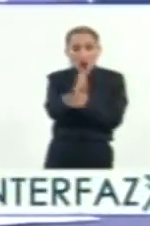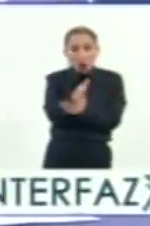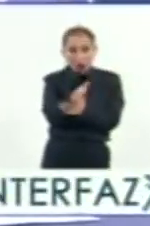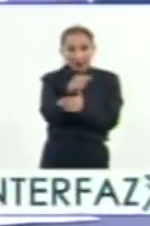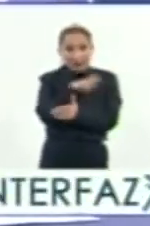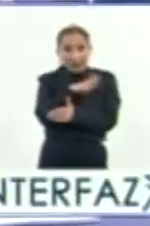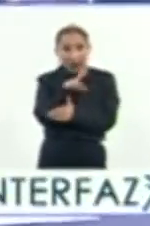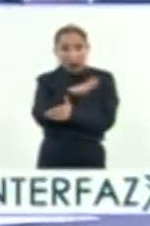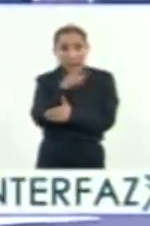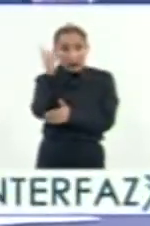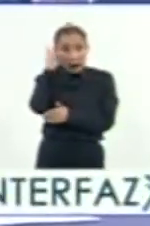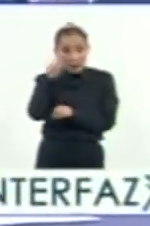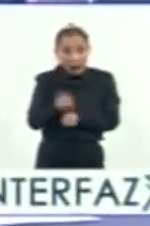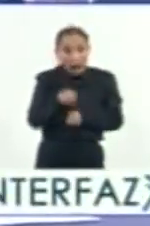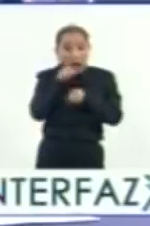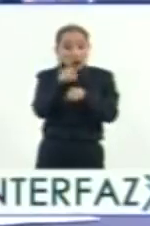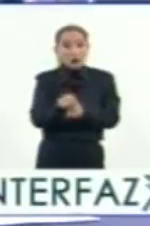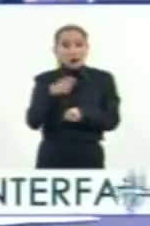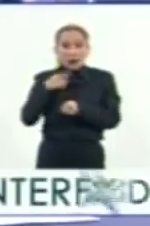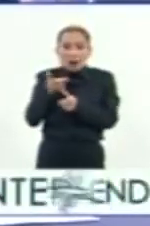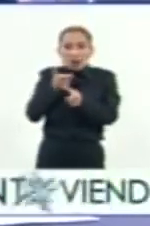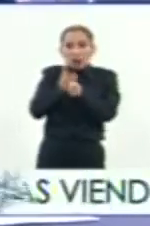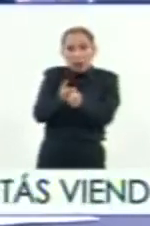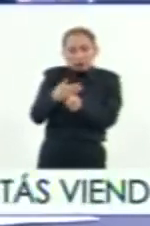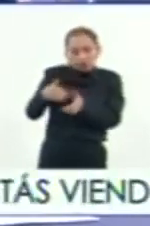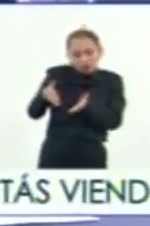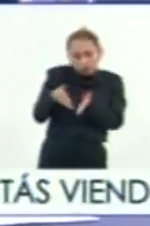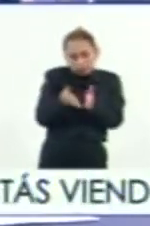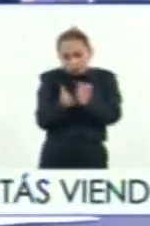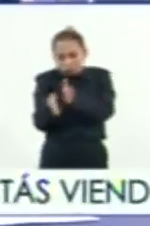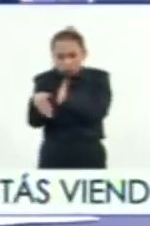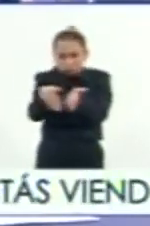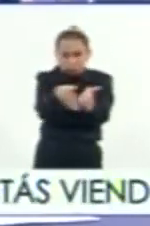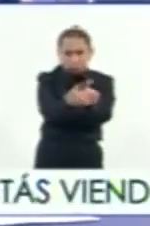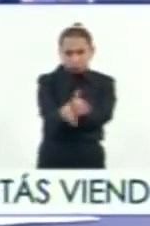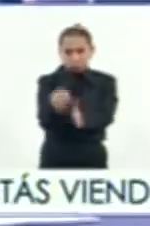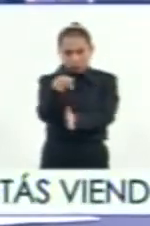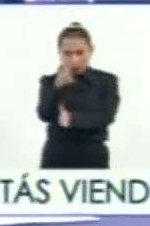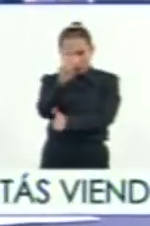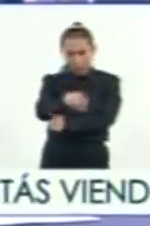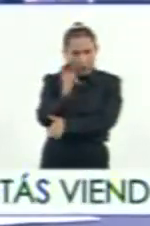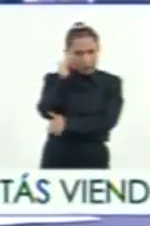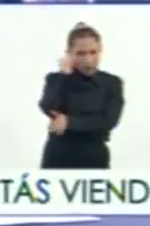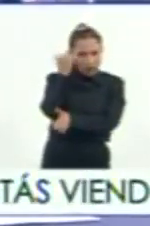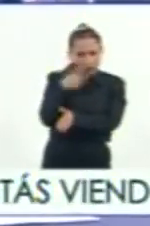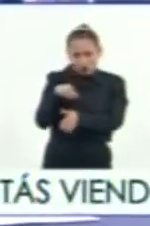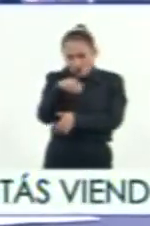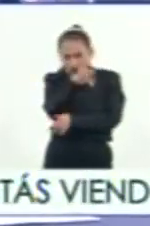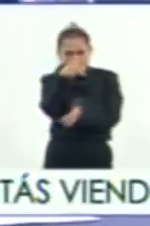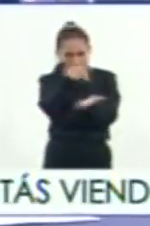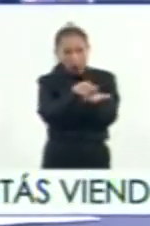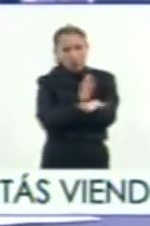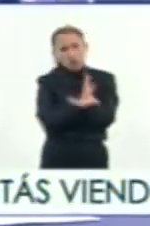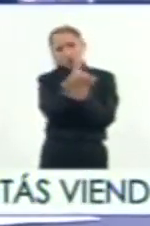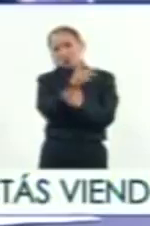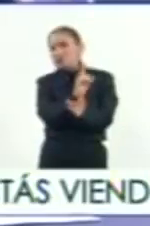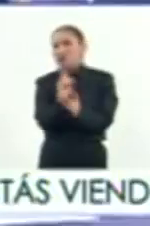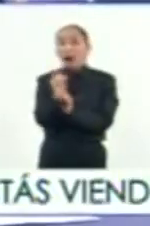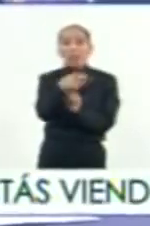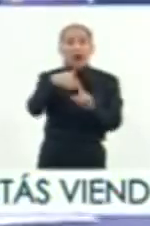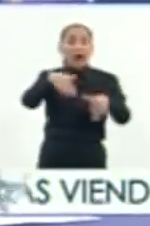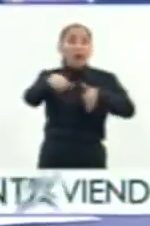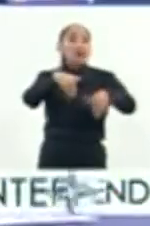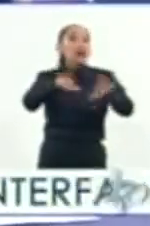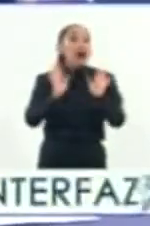llevaba caballos y llevaba artillería, entonces eran veredas. Si bien es cierto que los indígenas pasaban por todos estos lugares, los